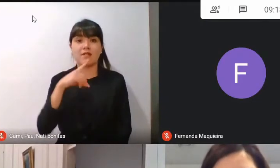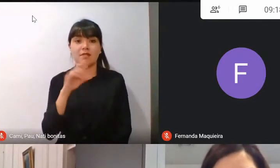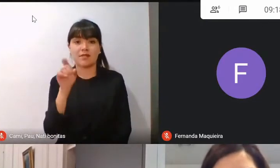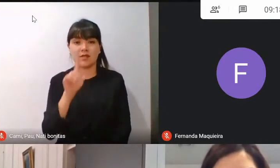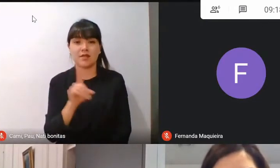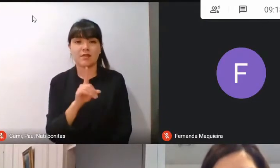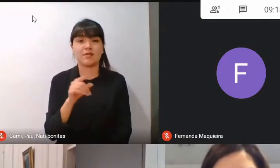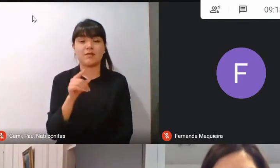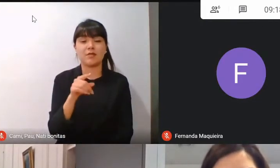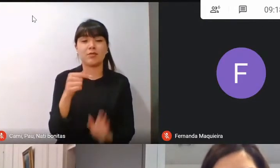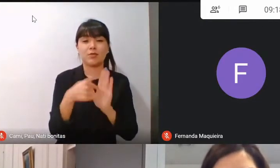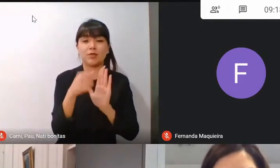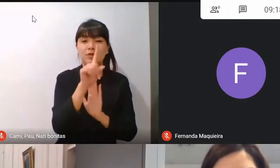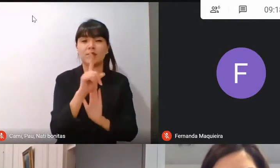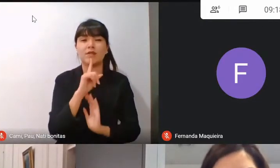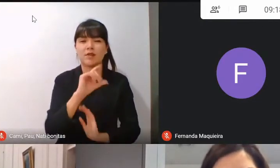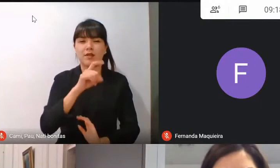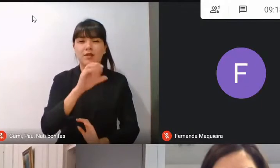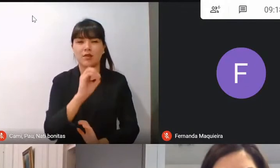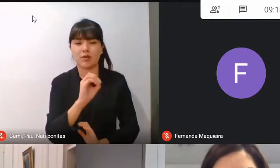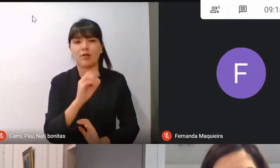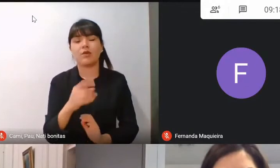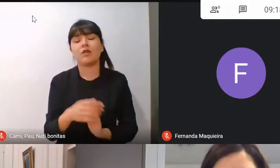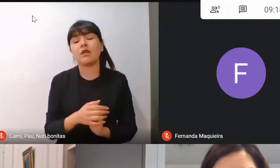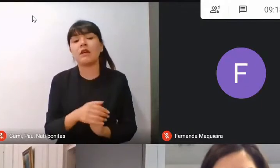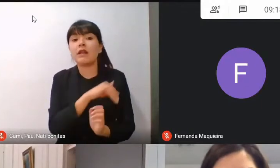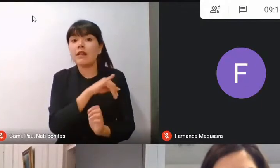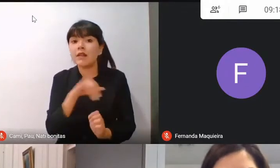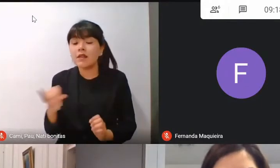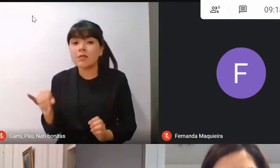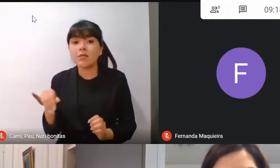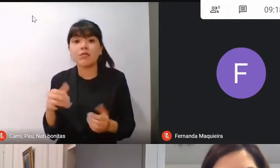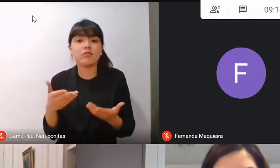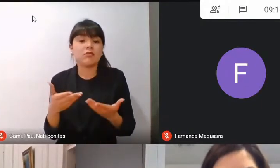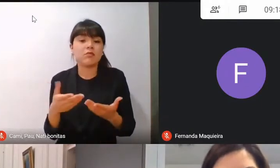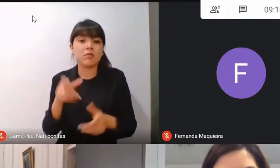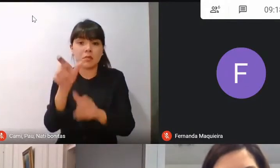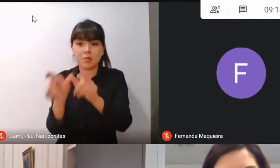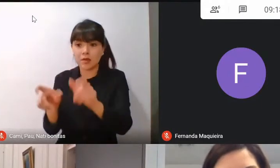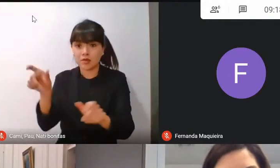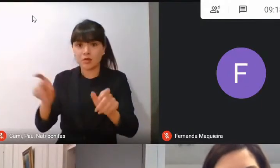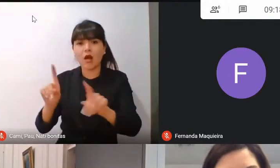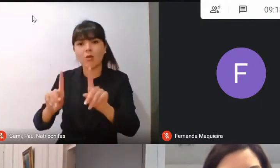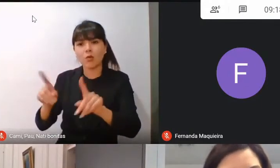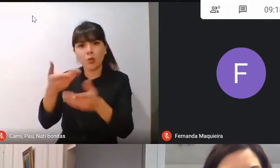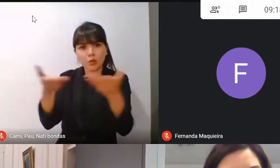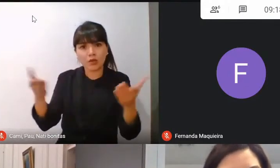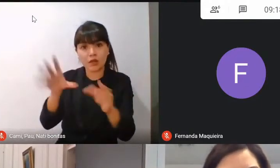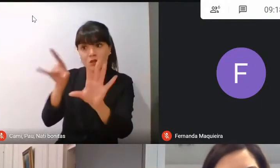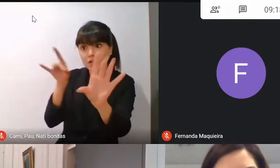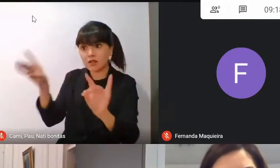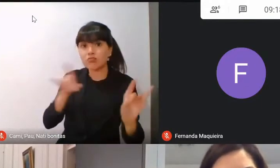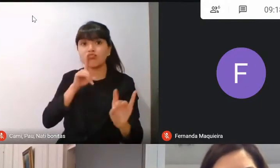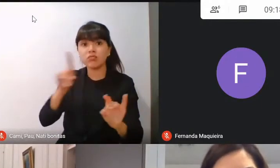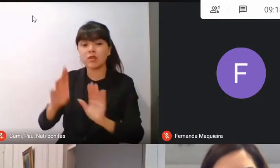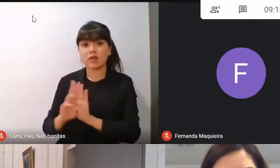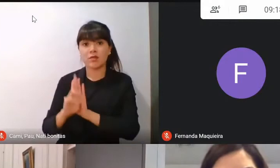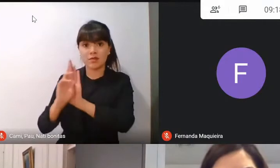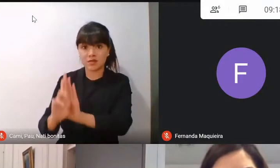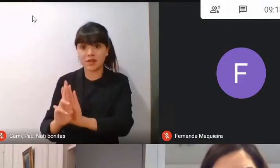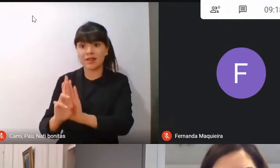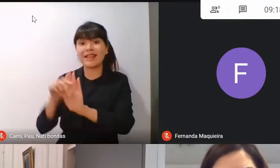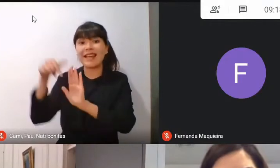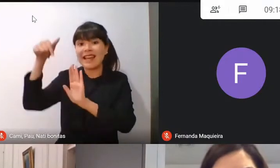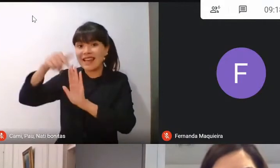los voceros que ustedes han determinado representar en sus pilares ellos